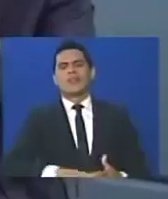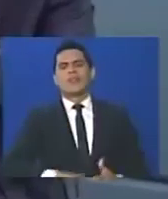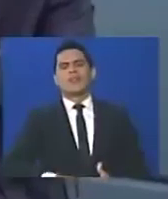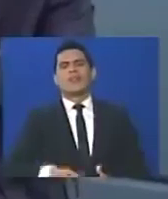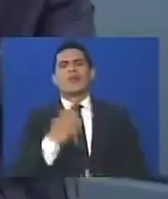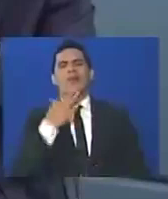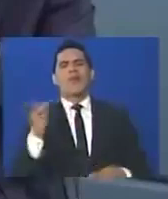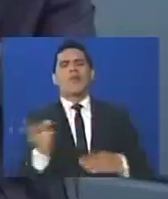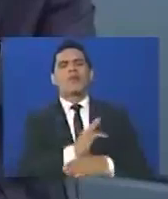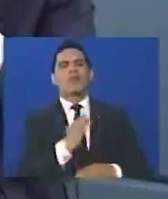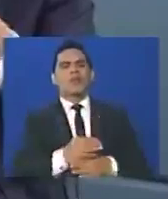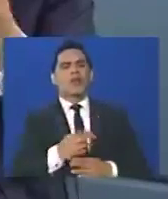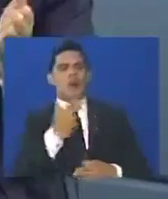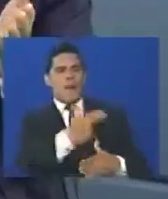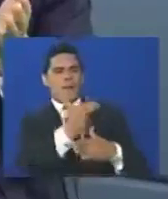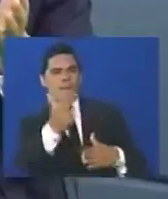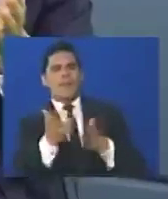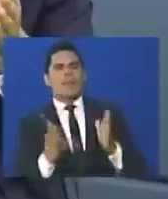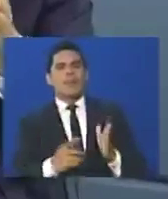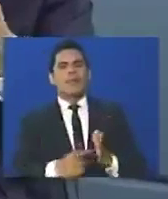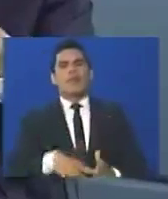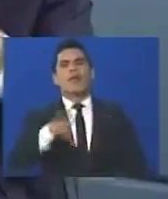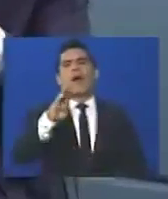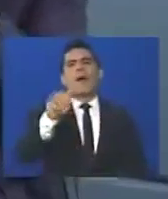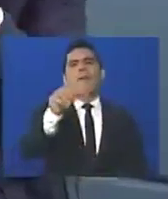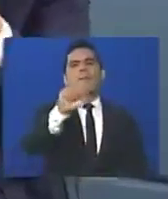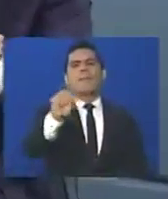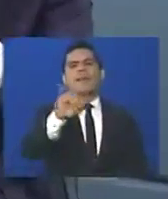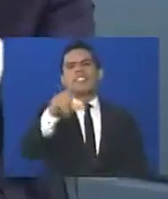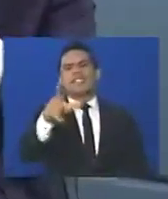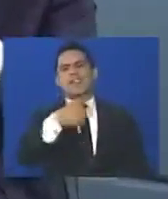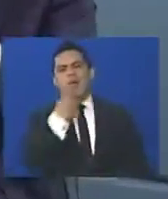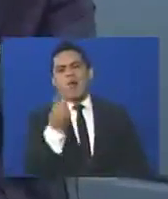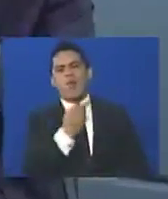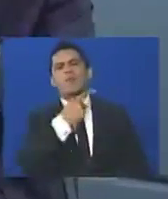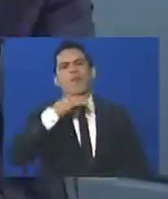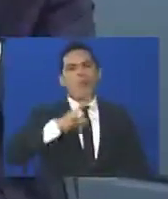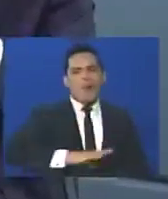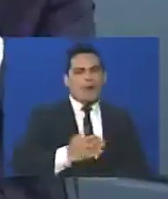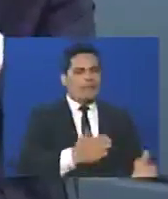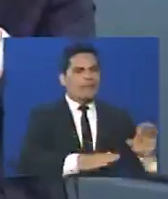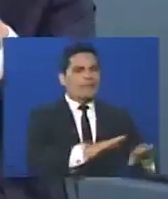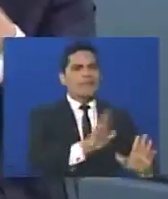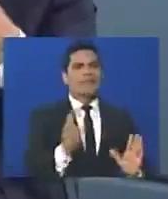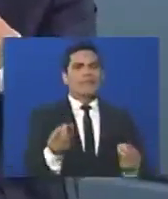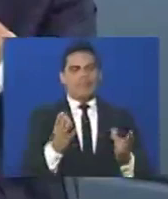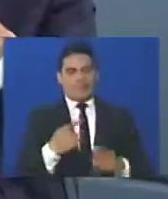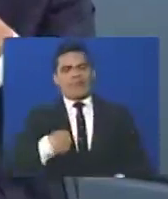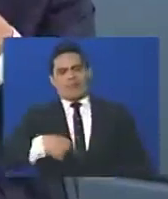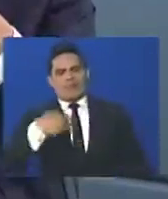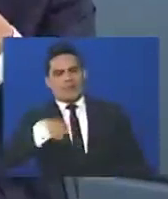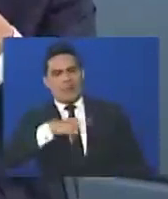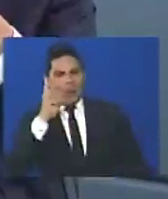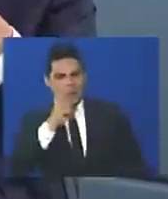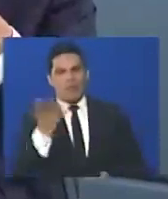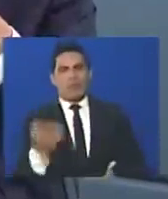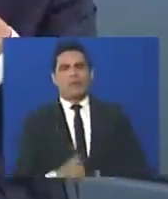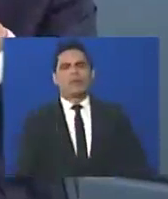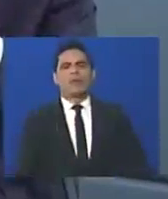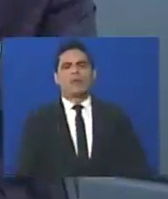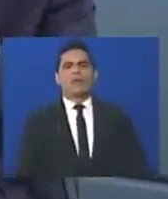mataron a ese muchacho vacil. Eso está más que documentado. Ahora, si vamos a jugar a las evasivas de que eso necesita una